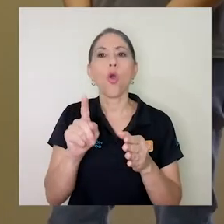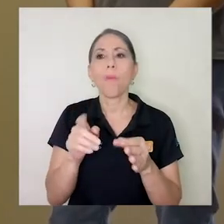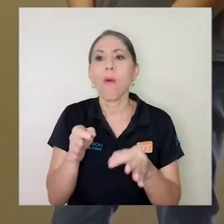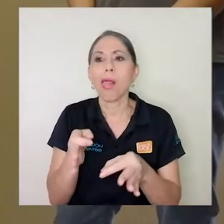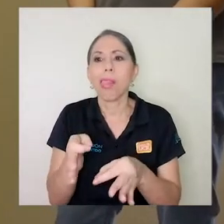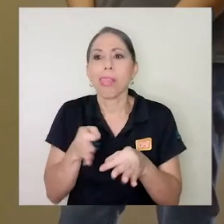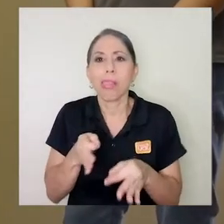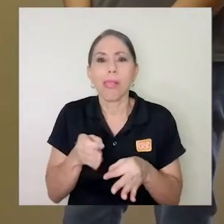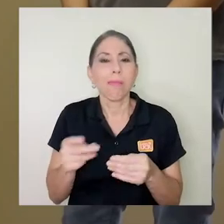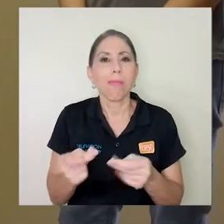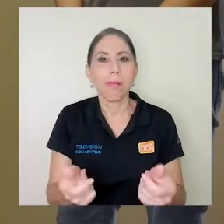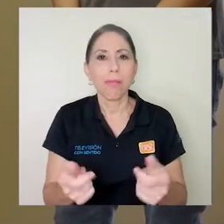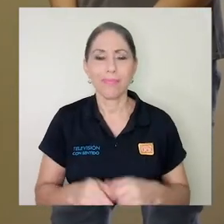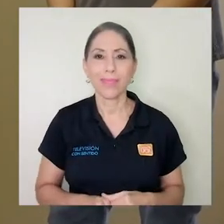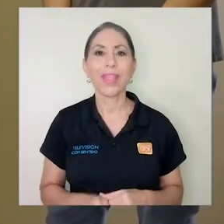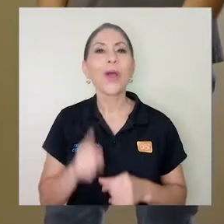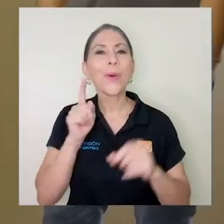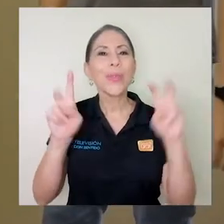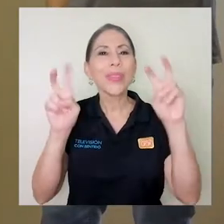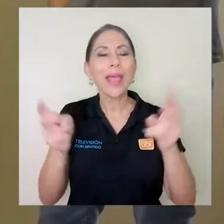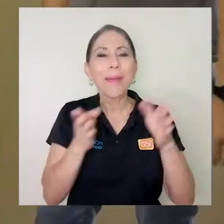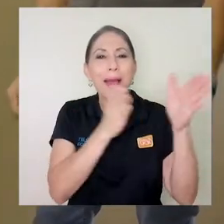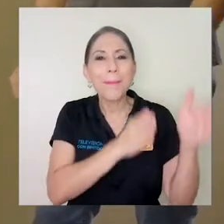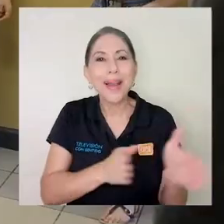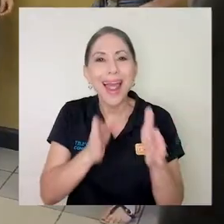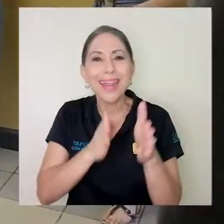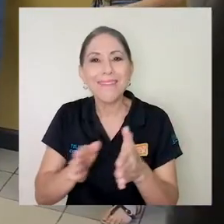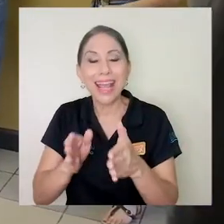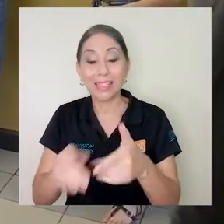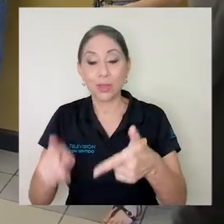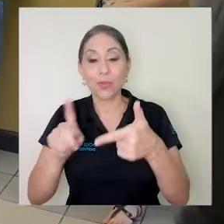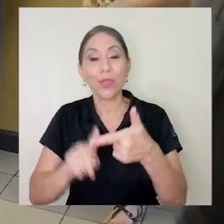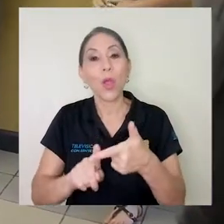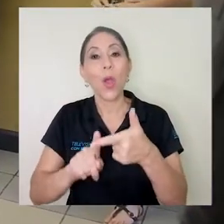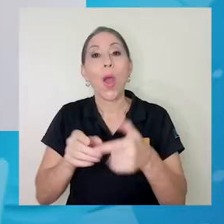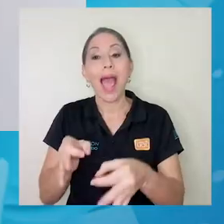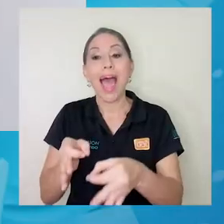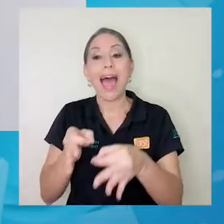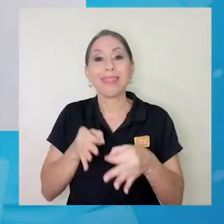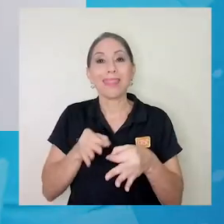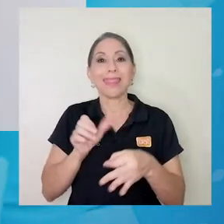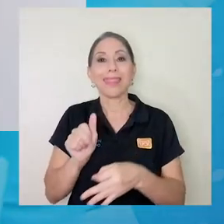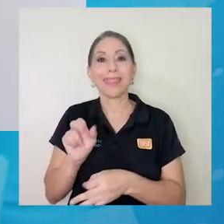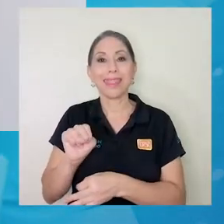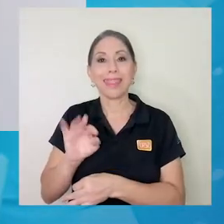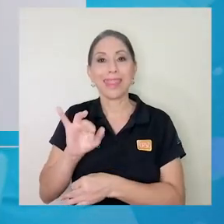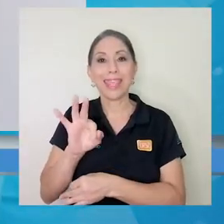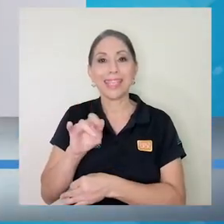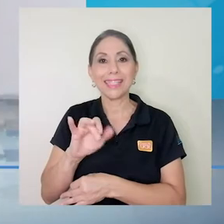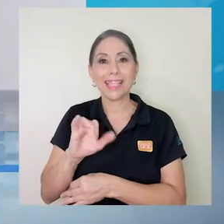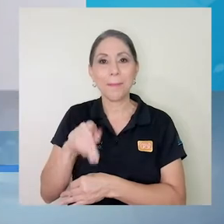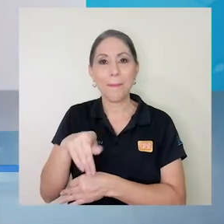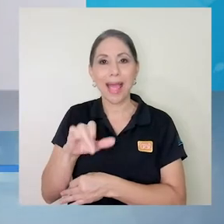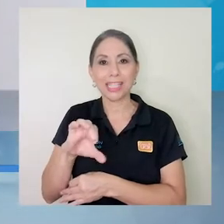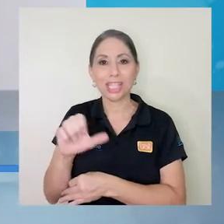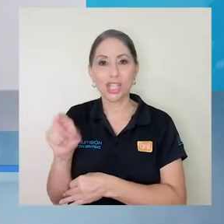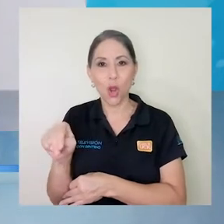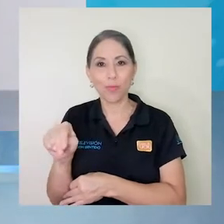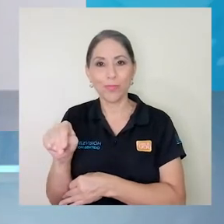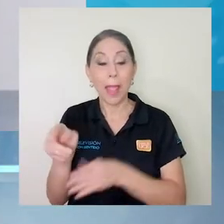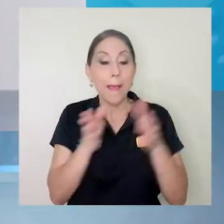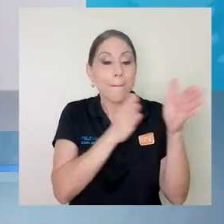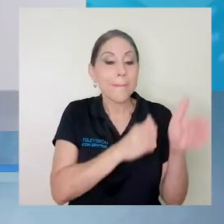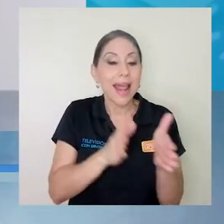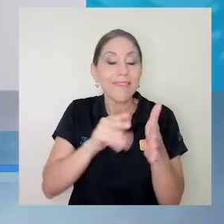Un tema es la planificación y otro tema es la anticipación. La planificación me habla como de pasos,